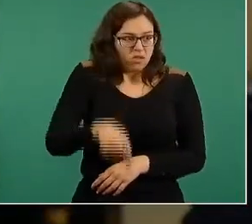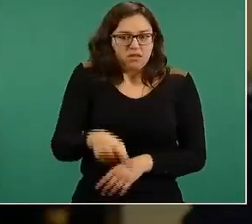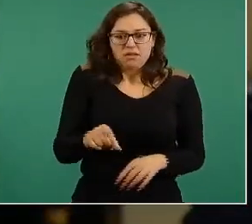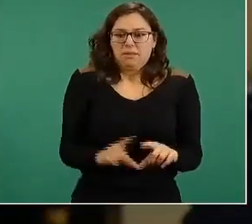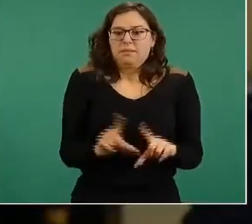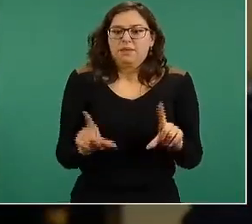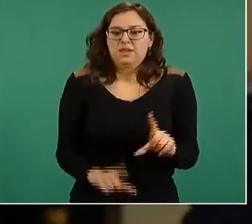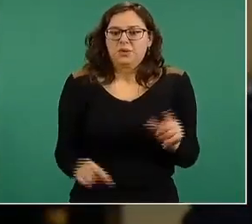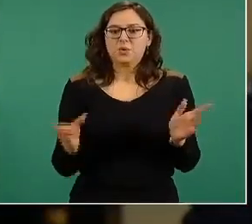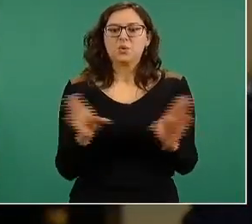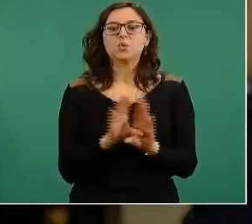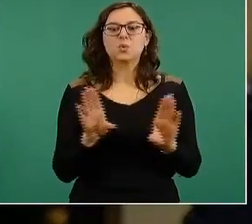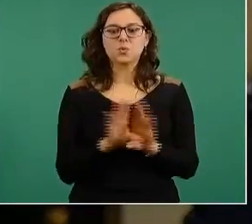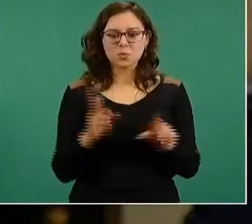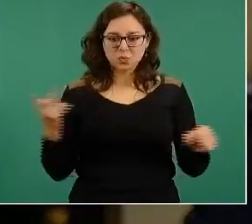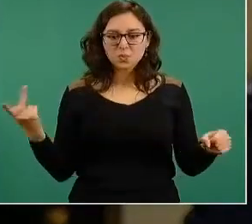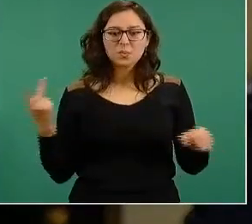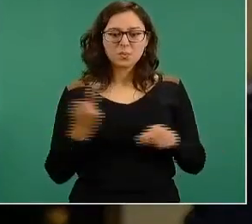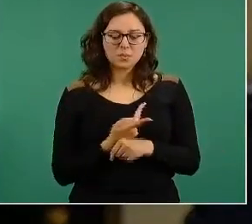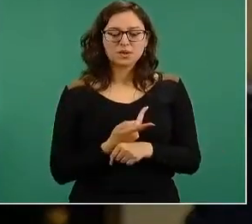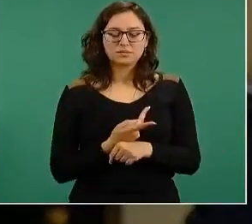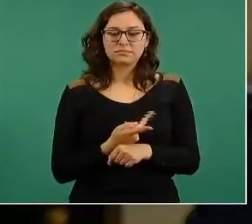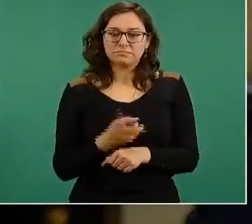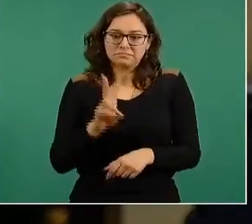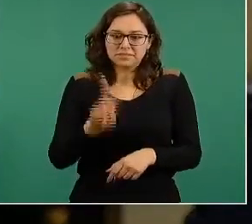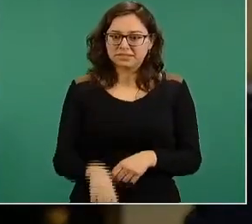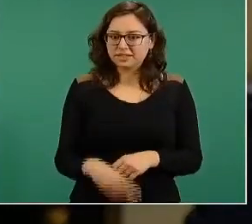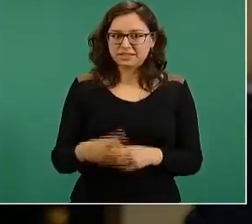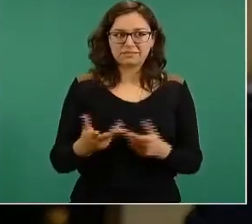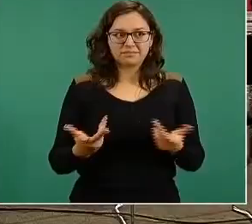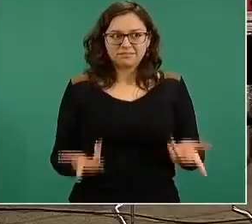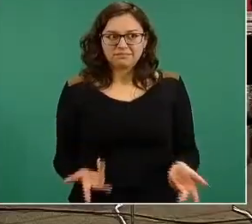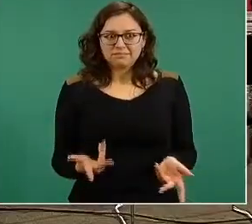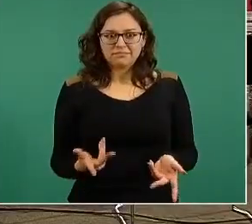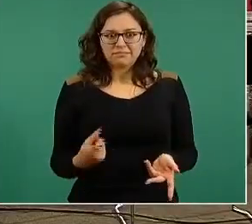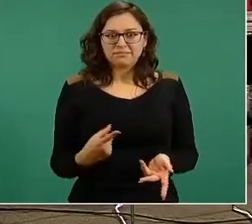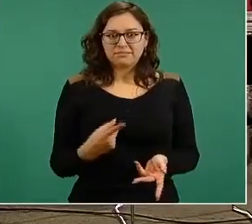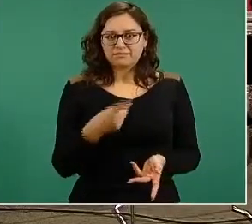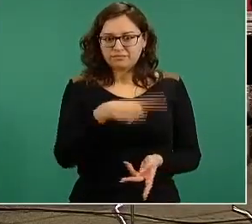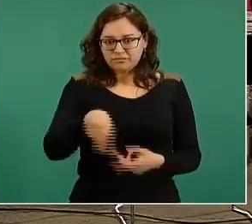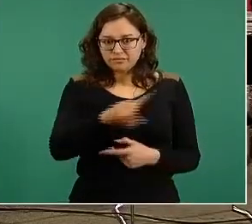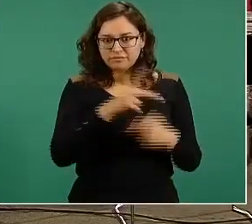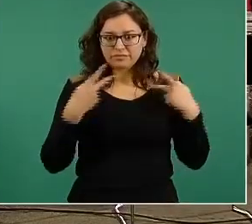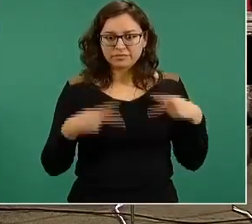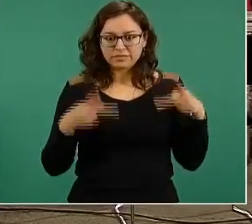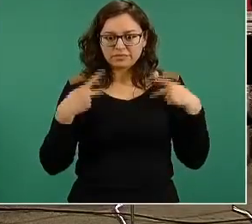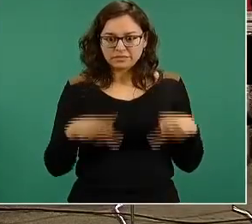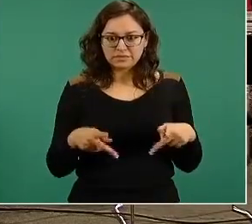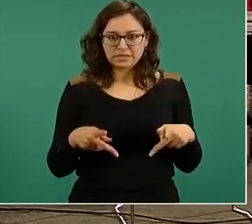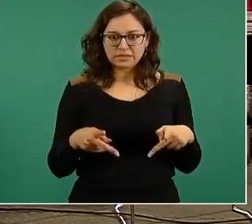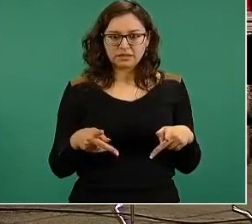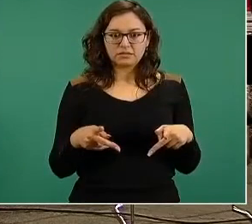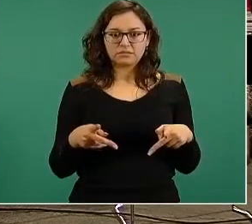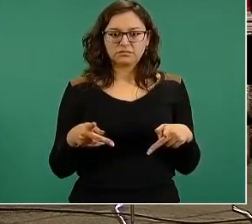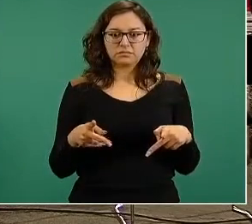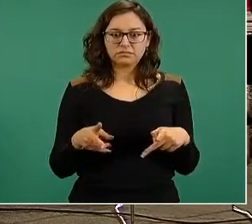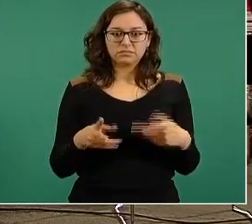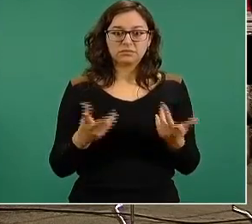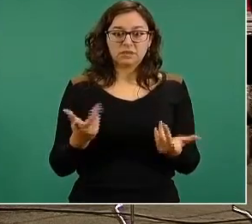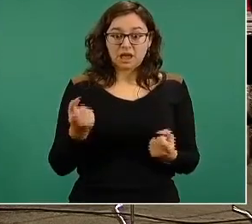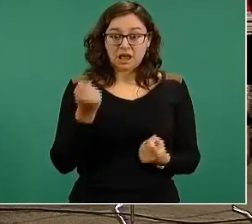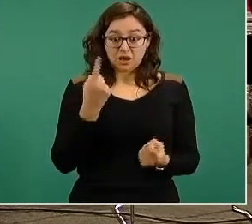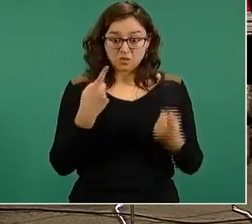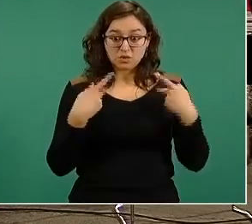suceden este tipo de situaciones? Porque estas personas, ha habido casos de donde nos han señalado que familias que han